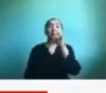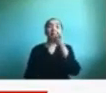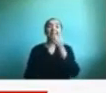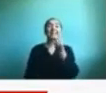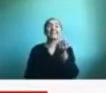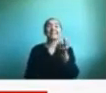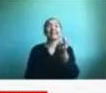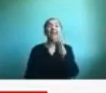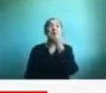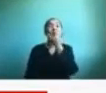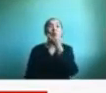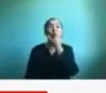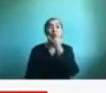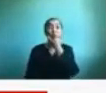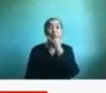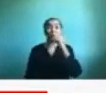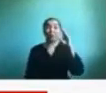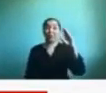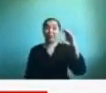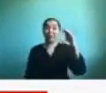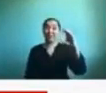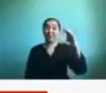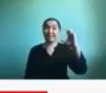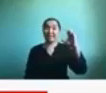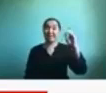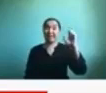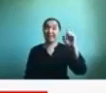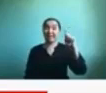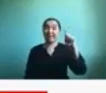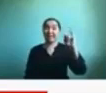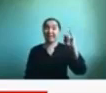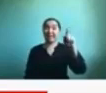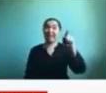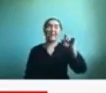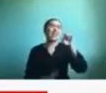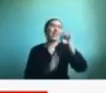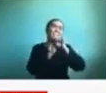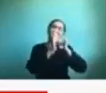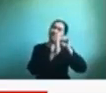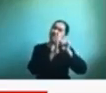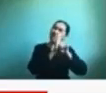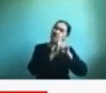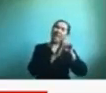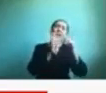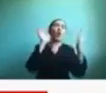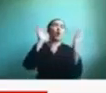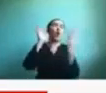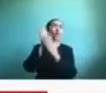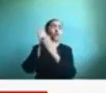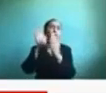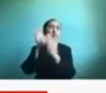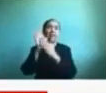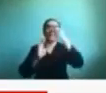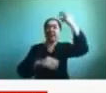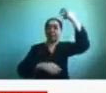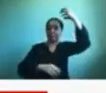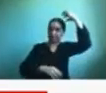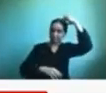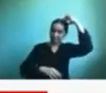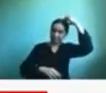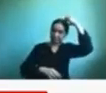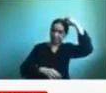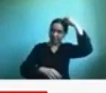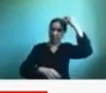CDT ahí van a encontrar todos los videos de los programas de la biblia del precipito cómo funciona el